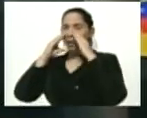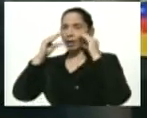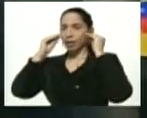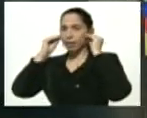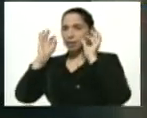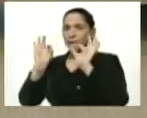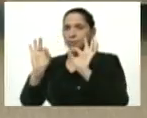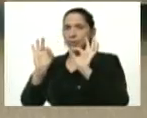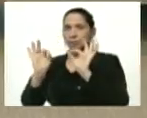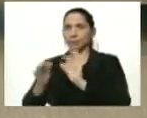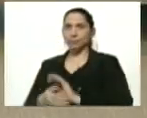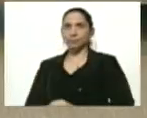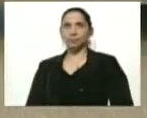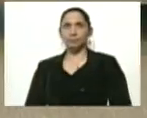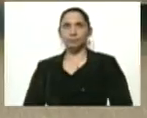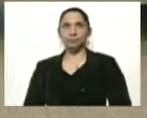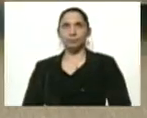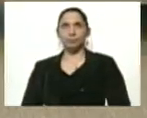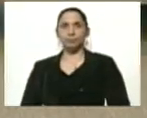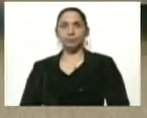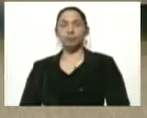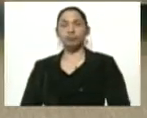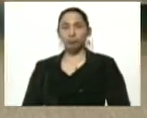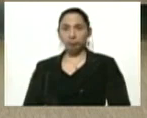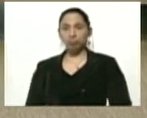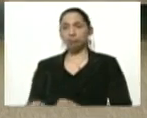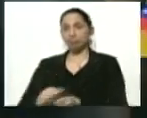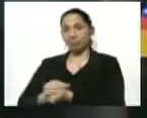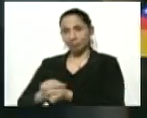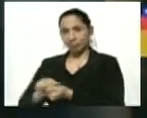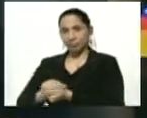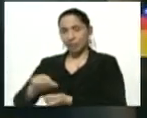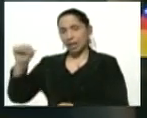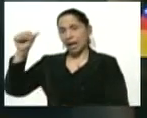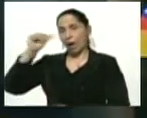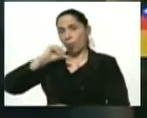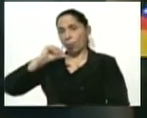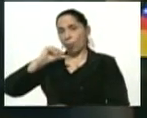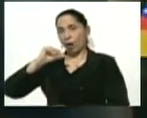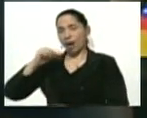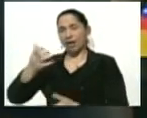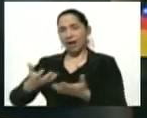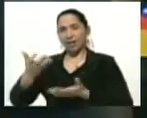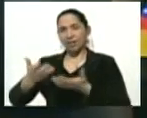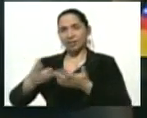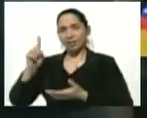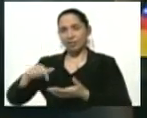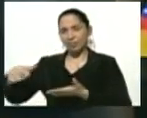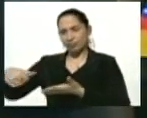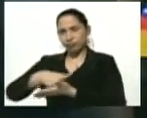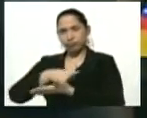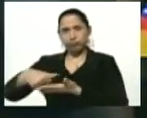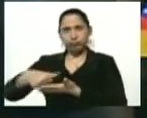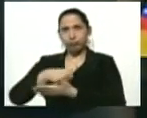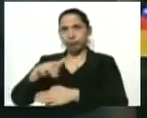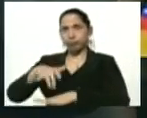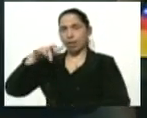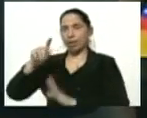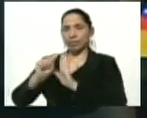especiales. Con agua caliente. Correcto, lavadas con agua caliente y planchadas también a alta temperatura.